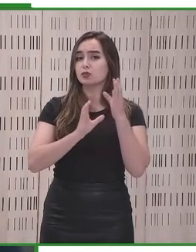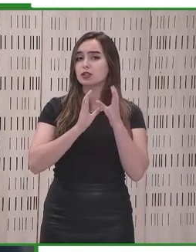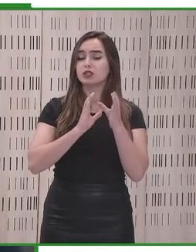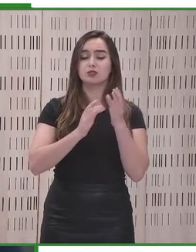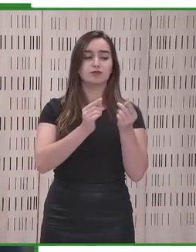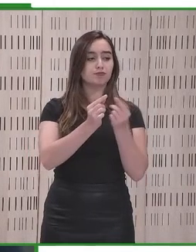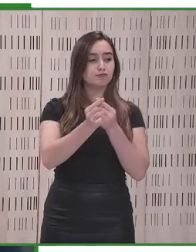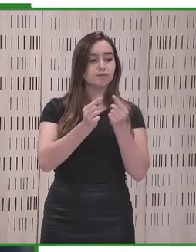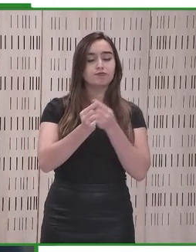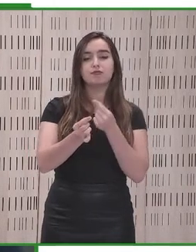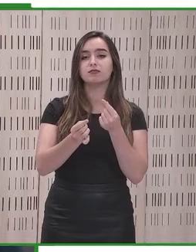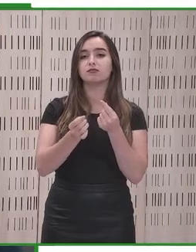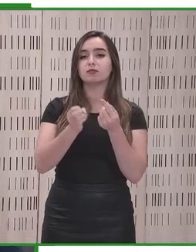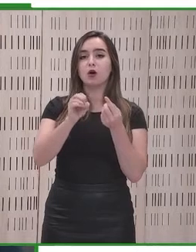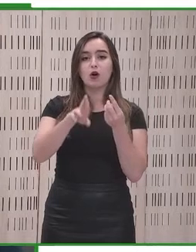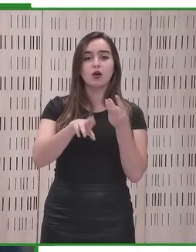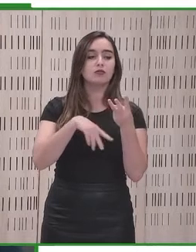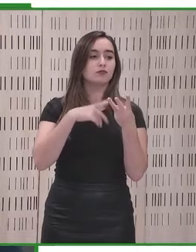obligatorios para ello.